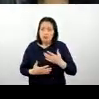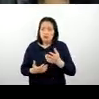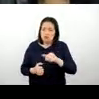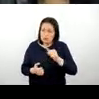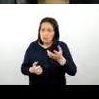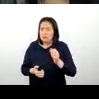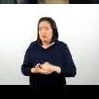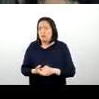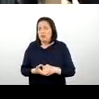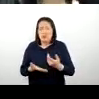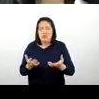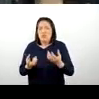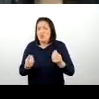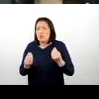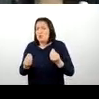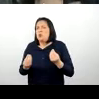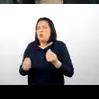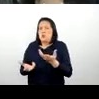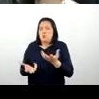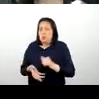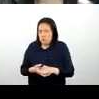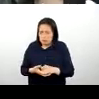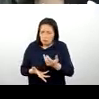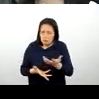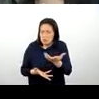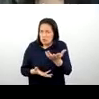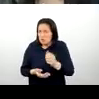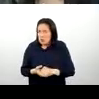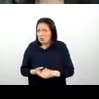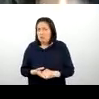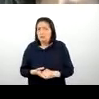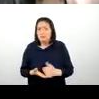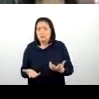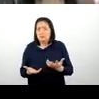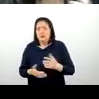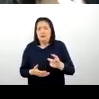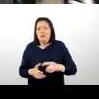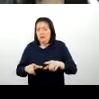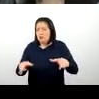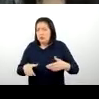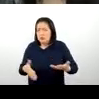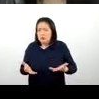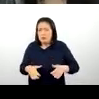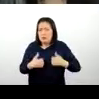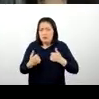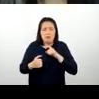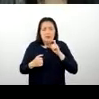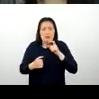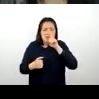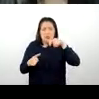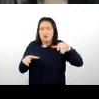de cómo es realmente su hábitat en este lugar, ¿no?